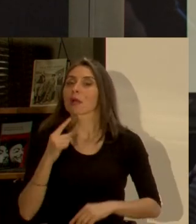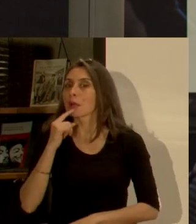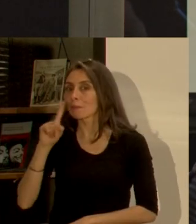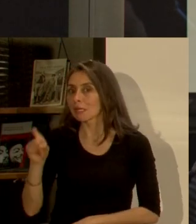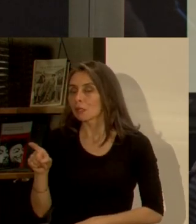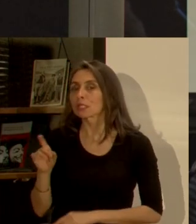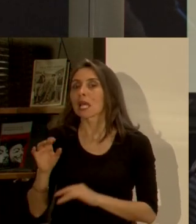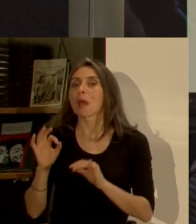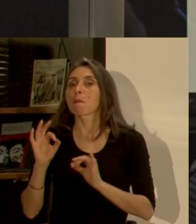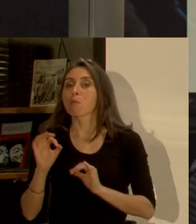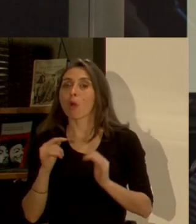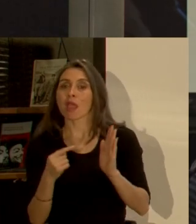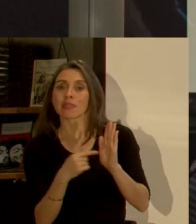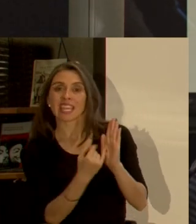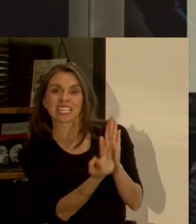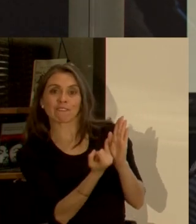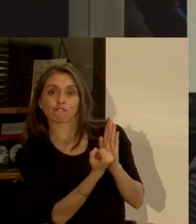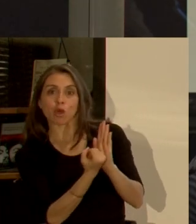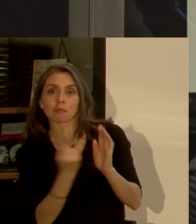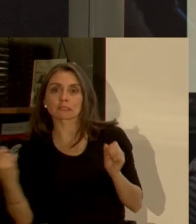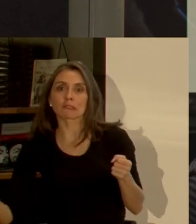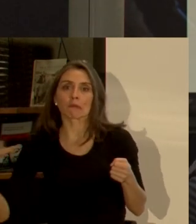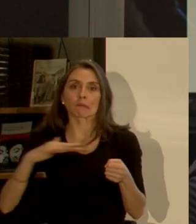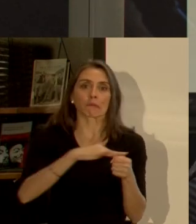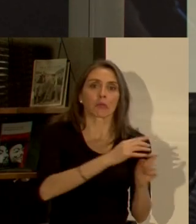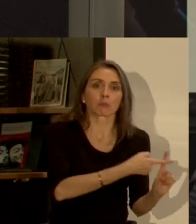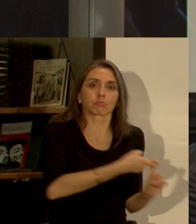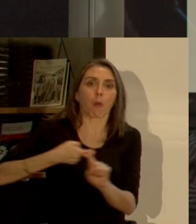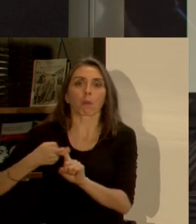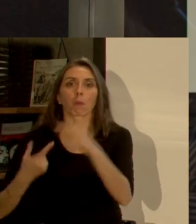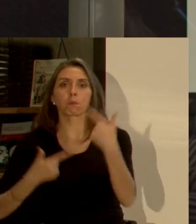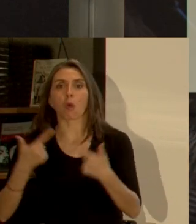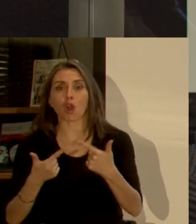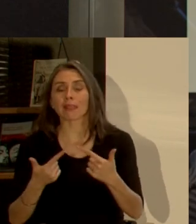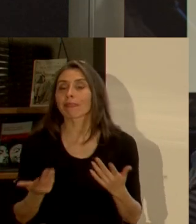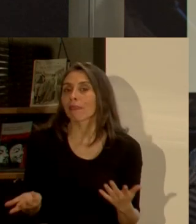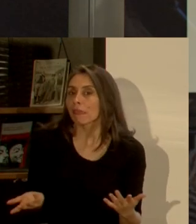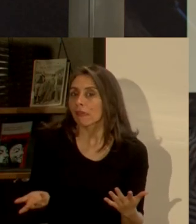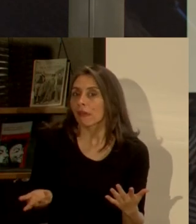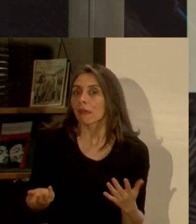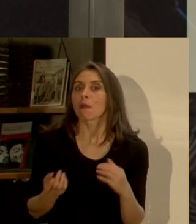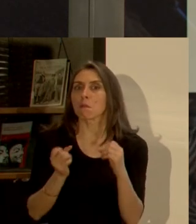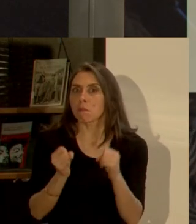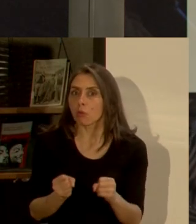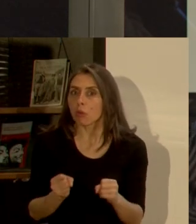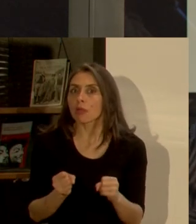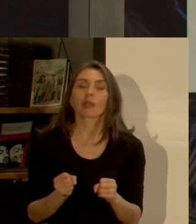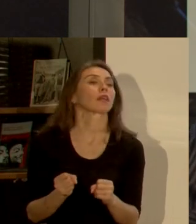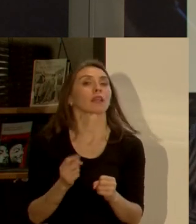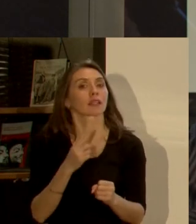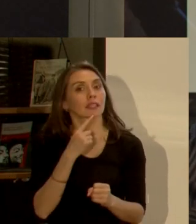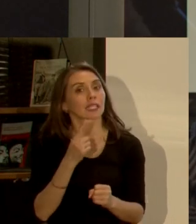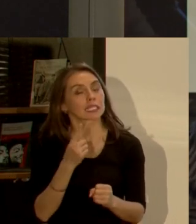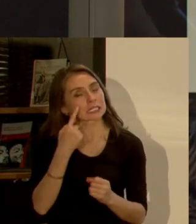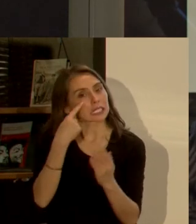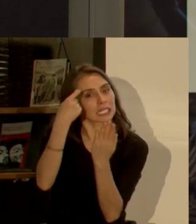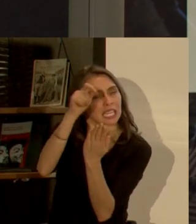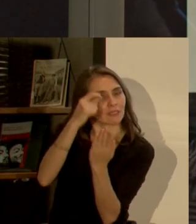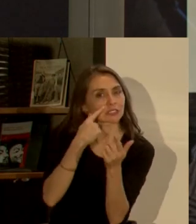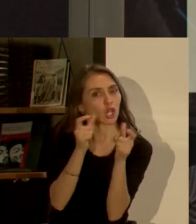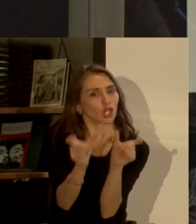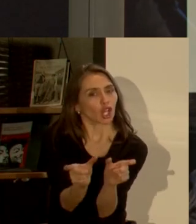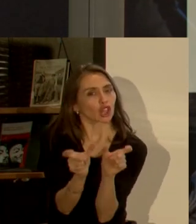fantasma de la politización está muy presente? ¿es algo que el local que hay que estar chequeando